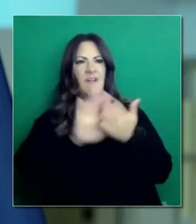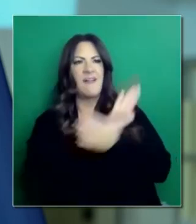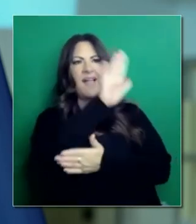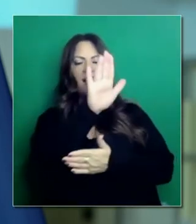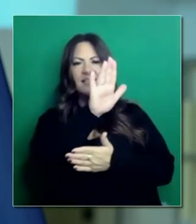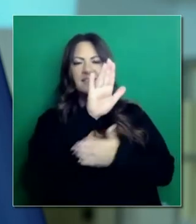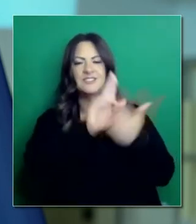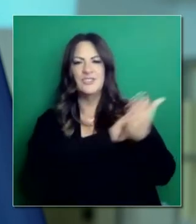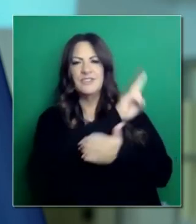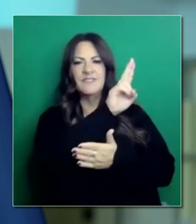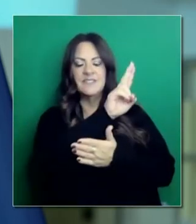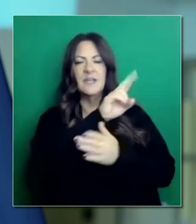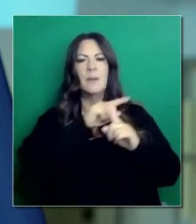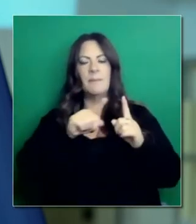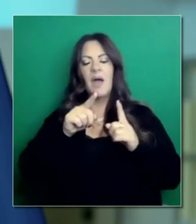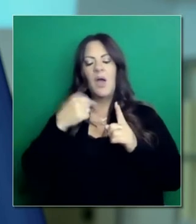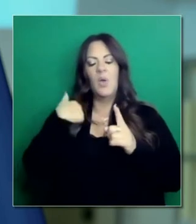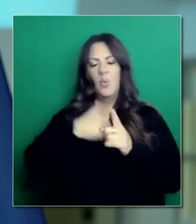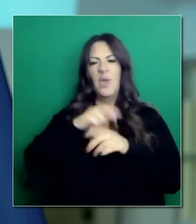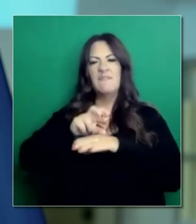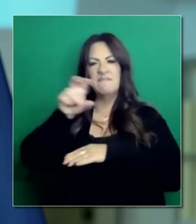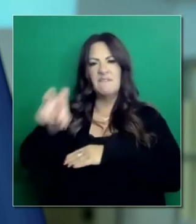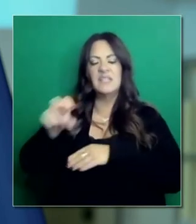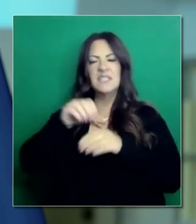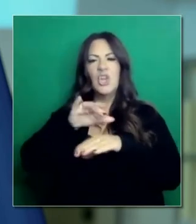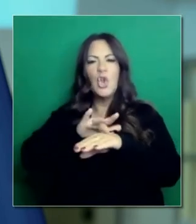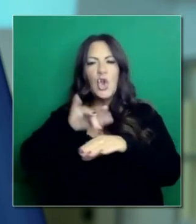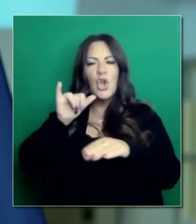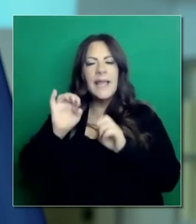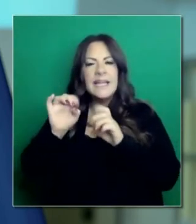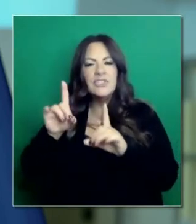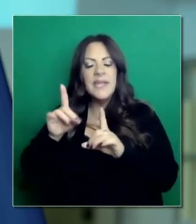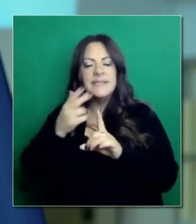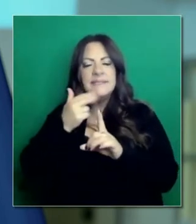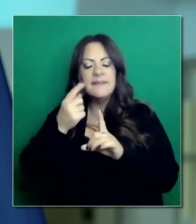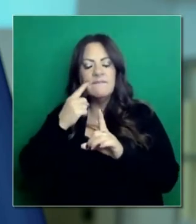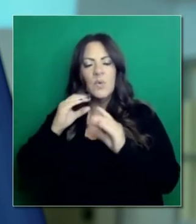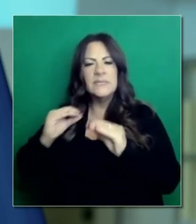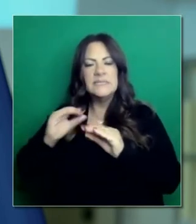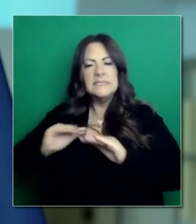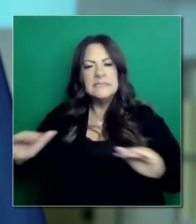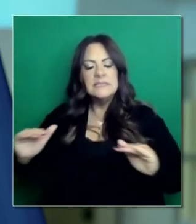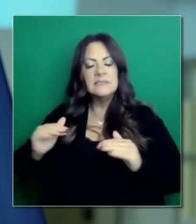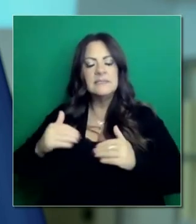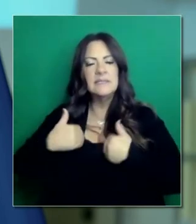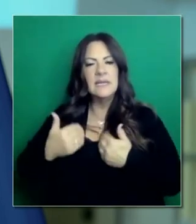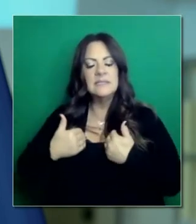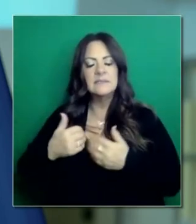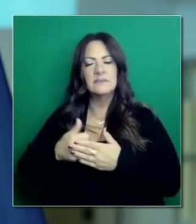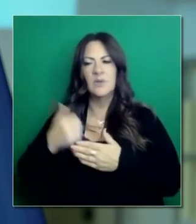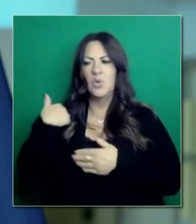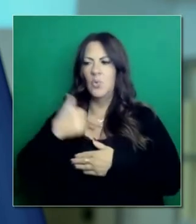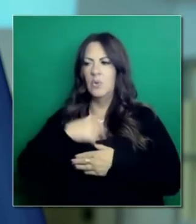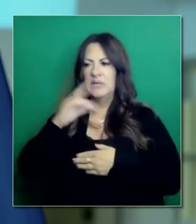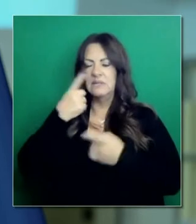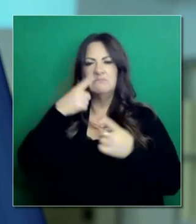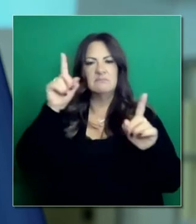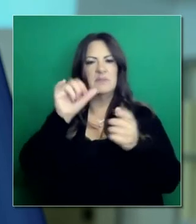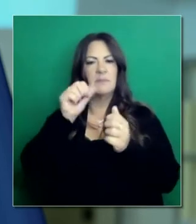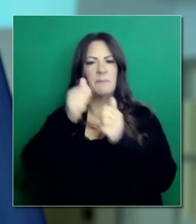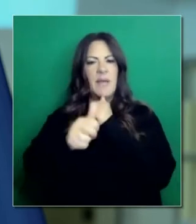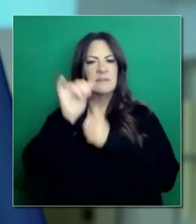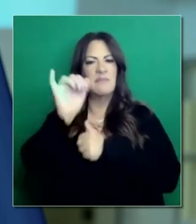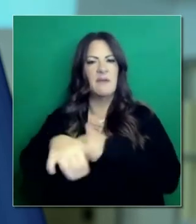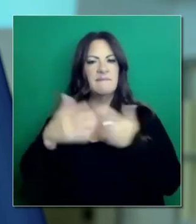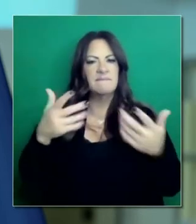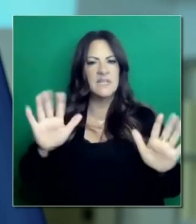pero un plan maestro para educación primaria o educación inicial. Que con el programa Promise hicimos recientemente,